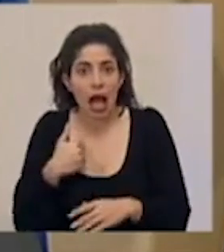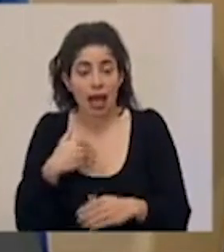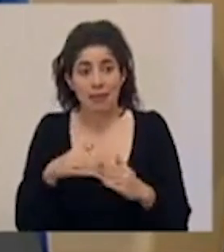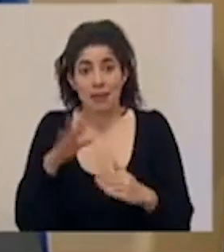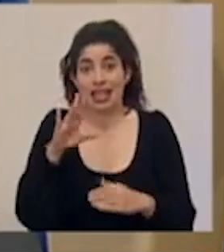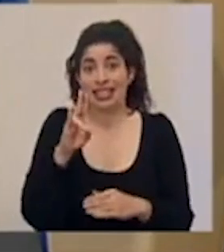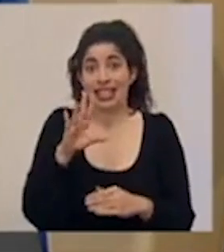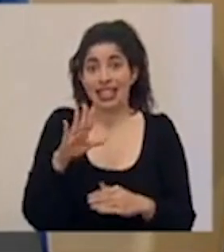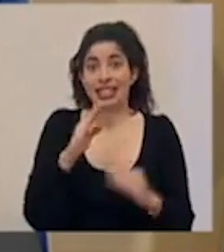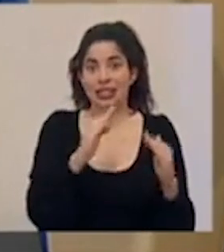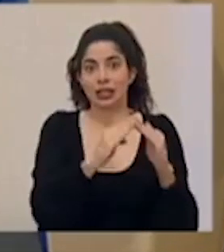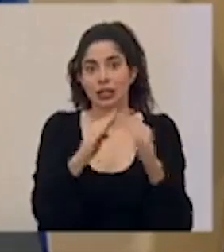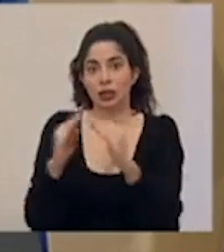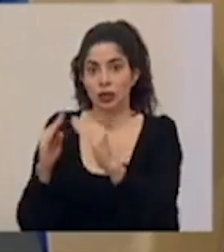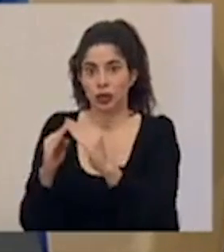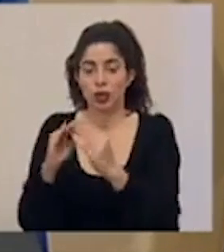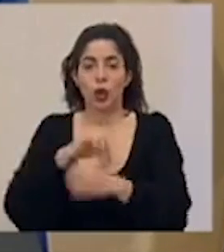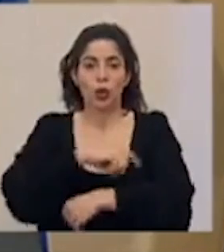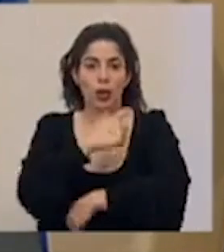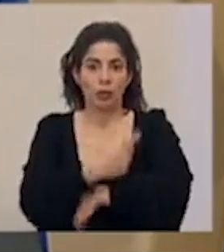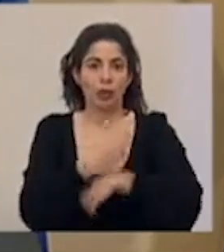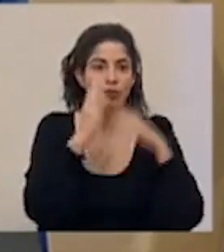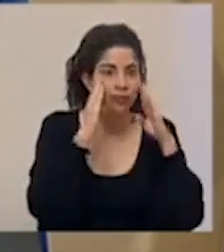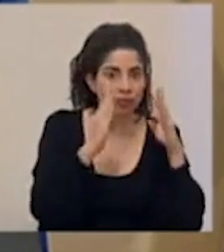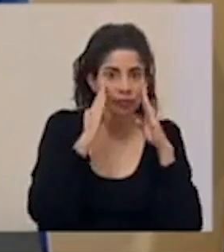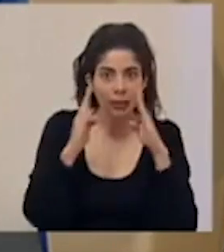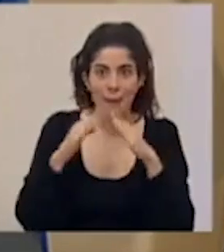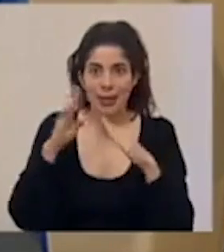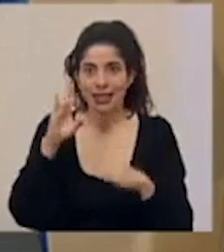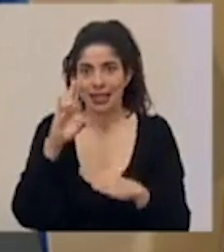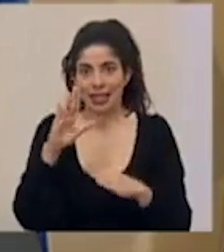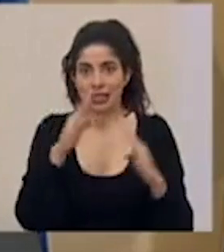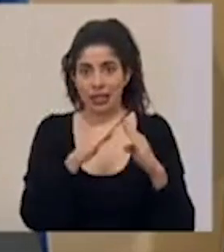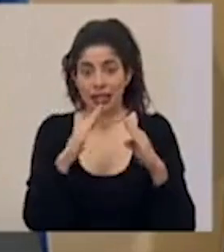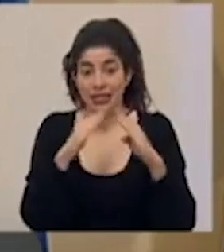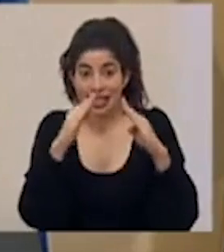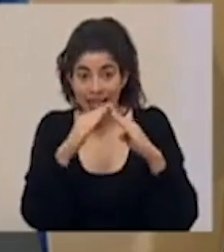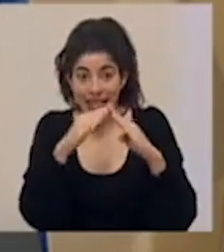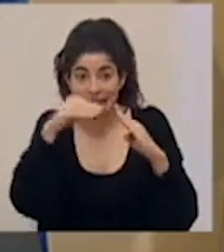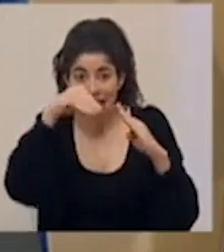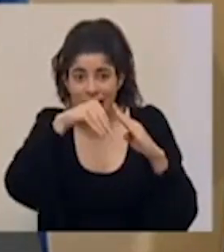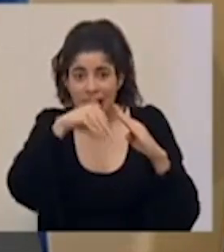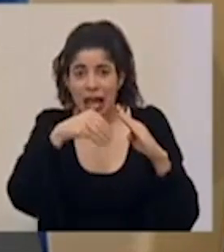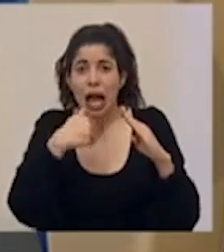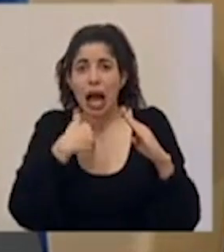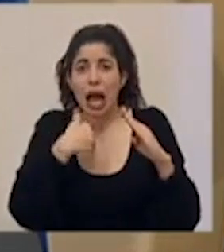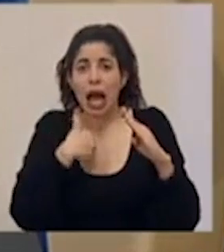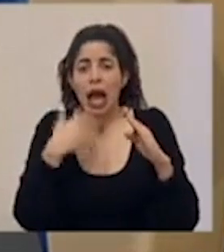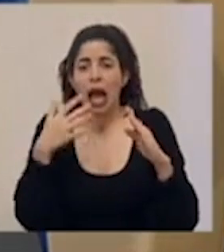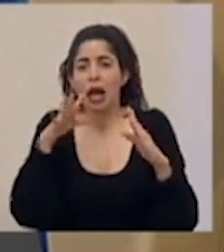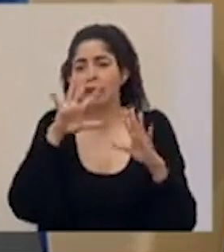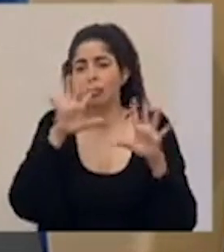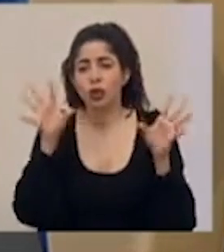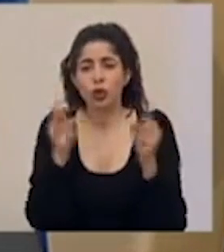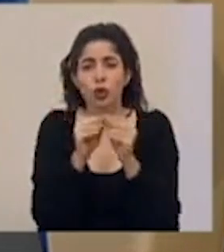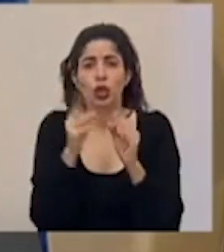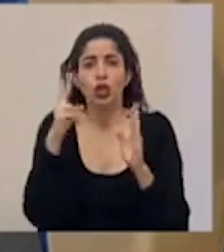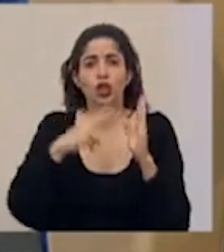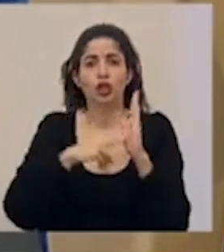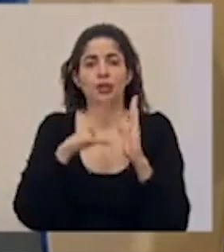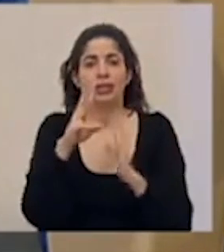de 75 hogares que atiende la Junta de Protección Social, donde se albergan alrededor de 2.600